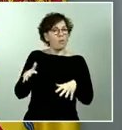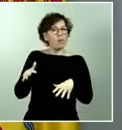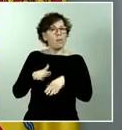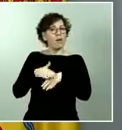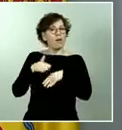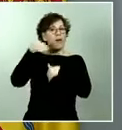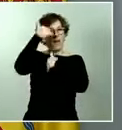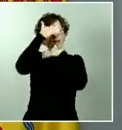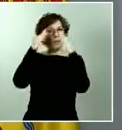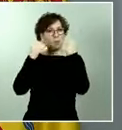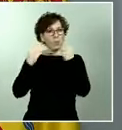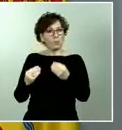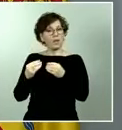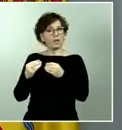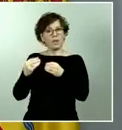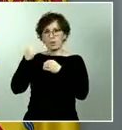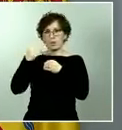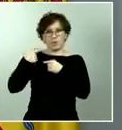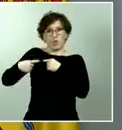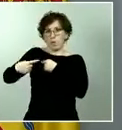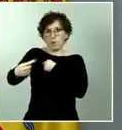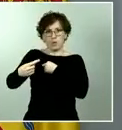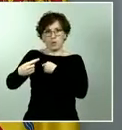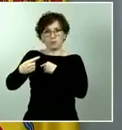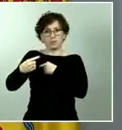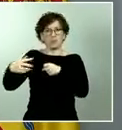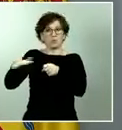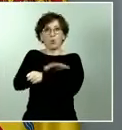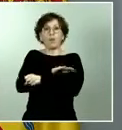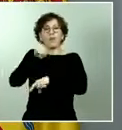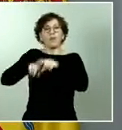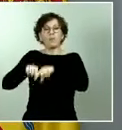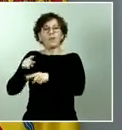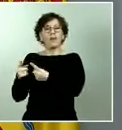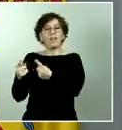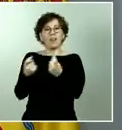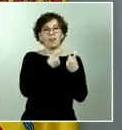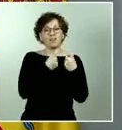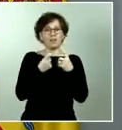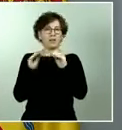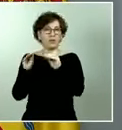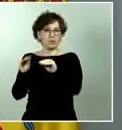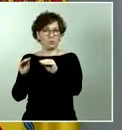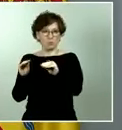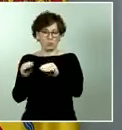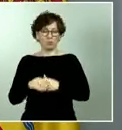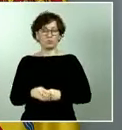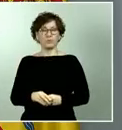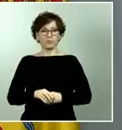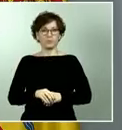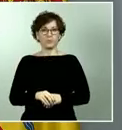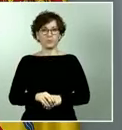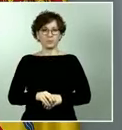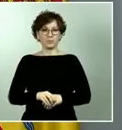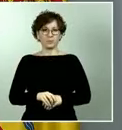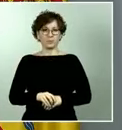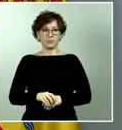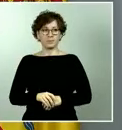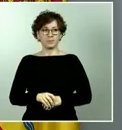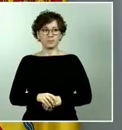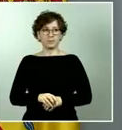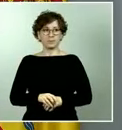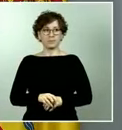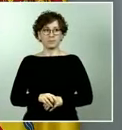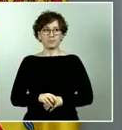permanente y diaria para atender esas necesidades precisas cuando surge la necesidad.